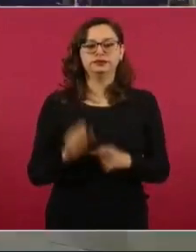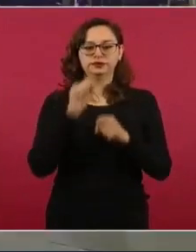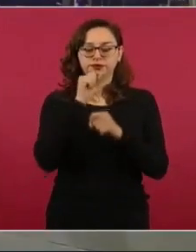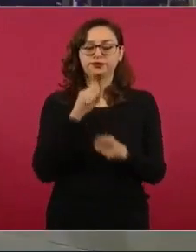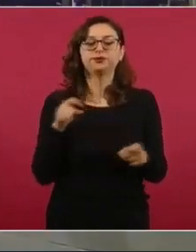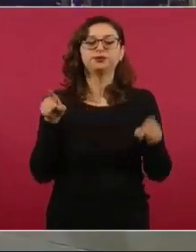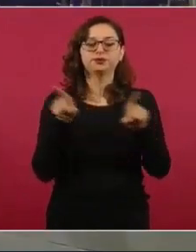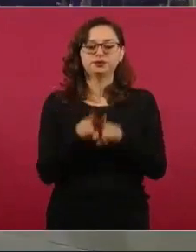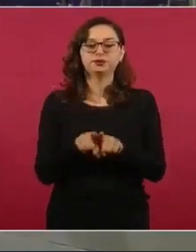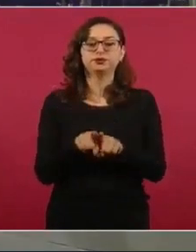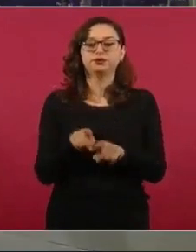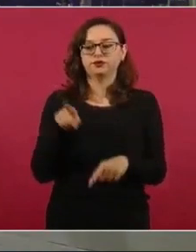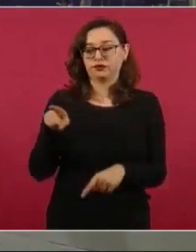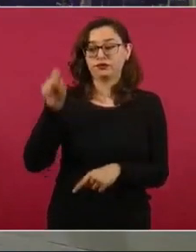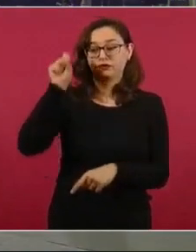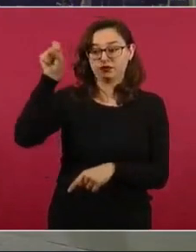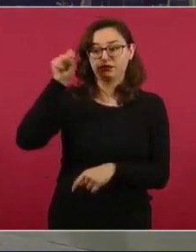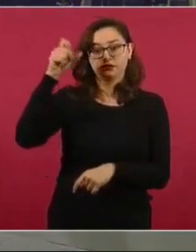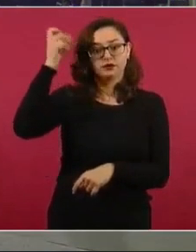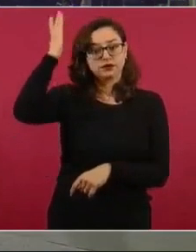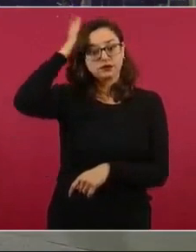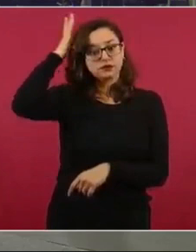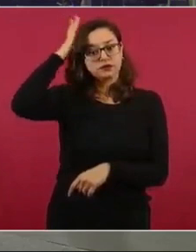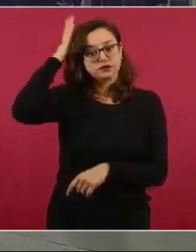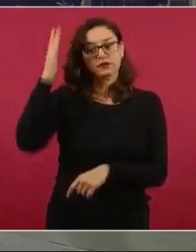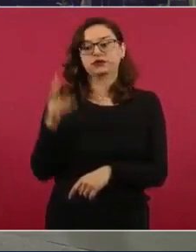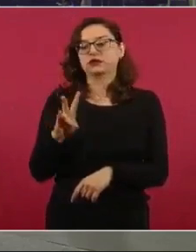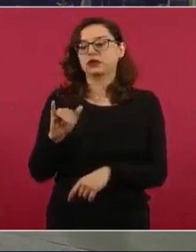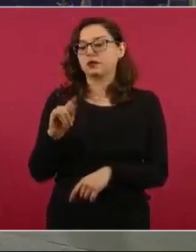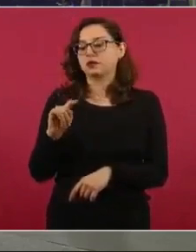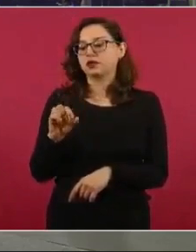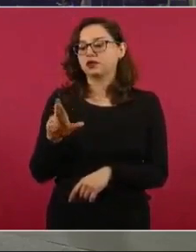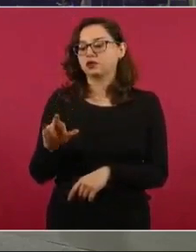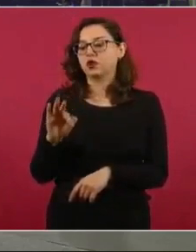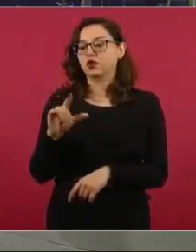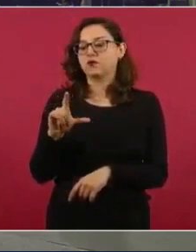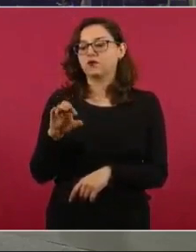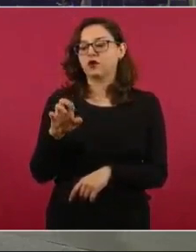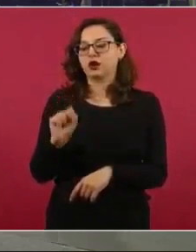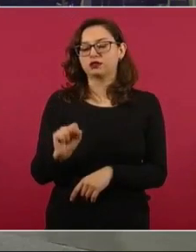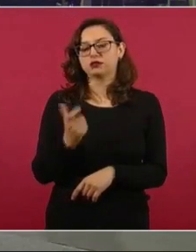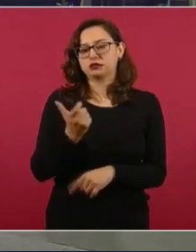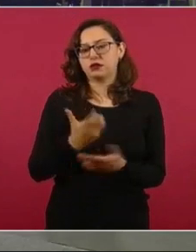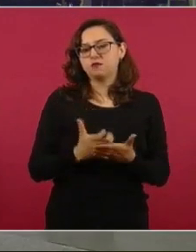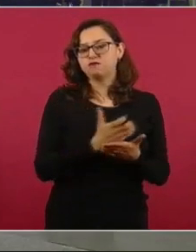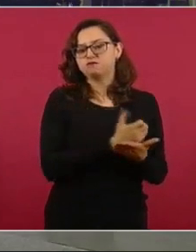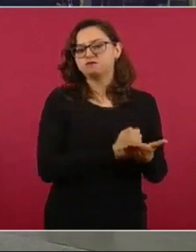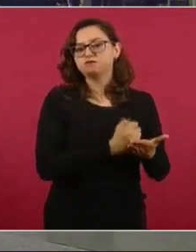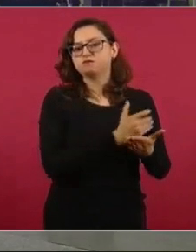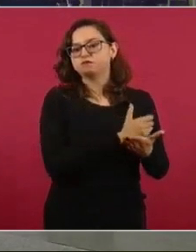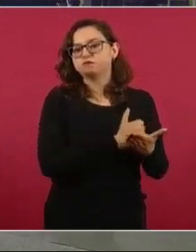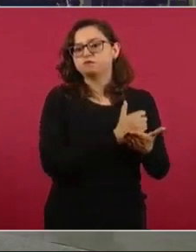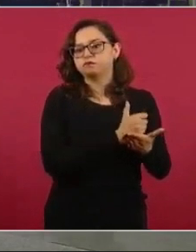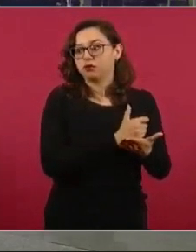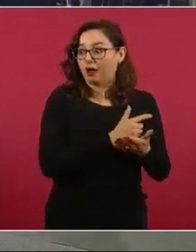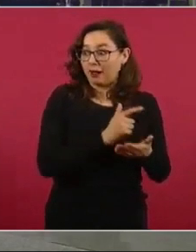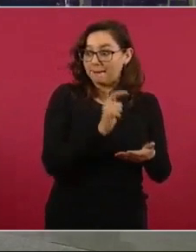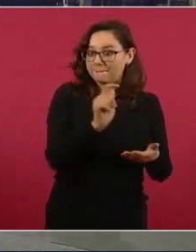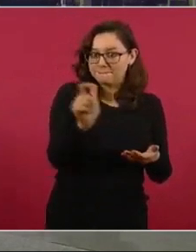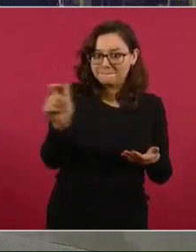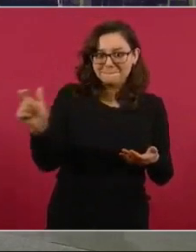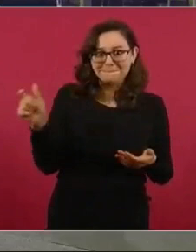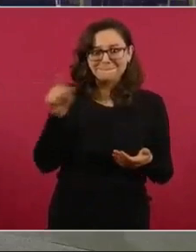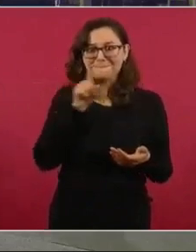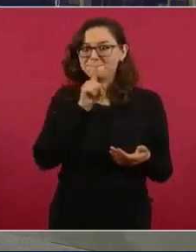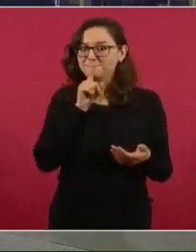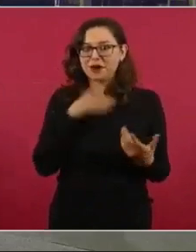del trabajo, Víctor Flores, se ha quedado con gran parte de las ganancias que a los ferrocarriles les corresponde con